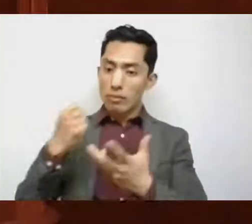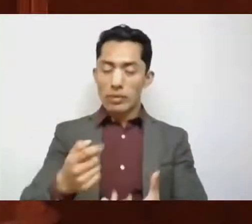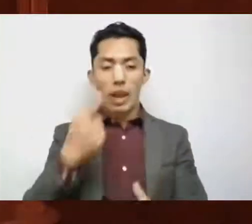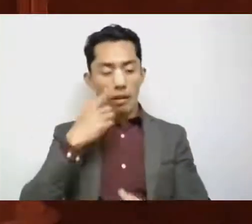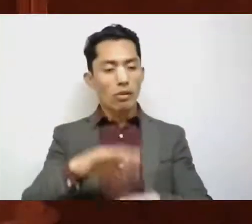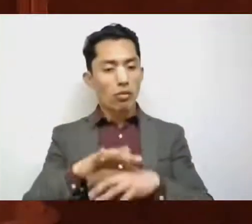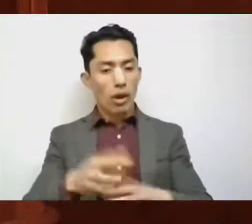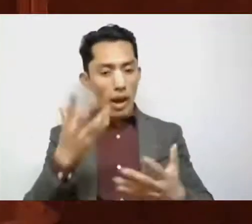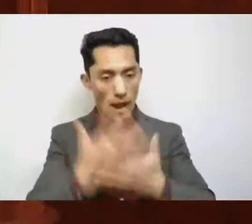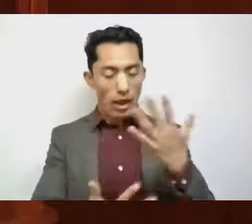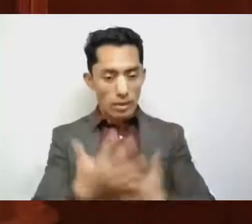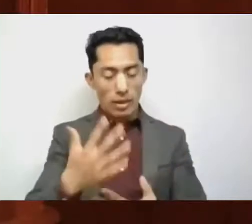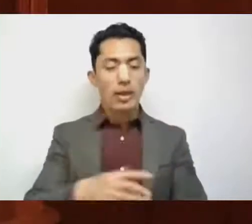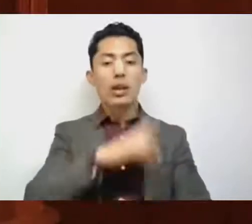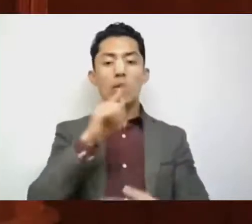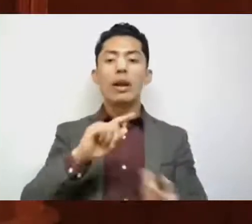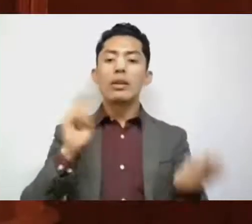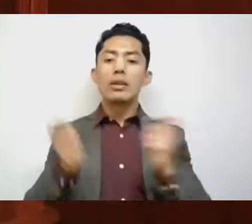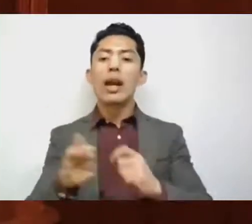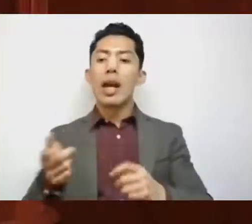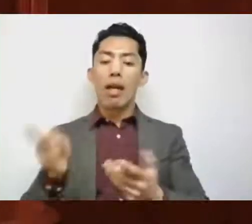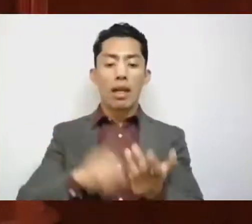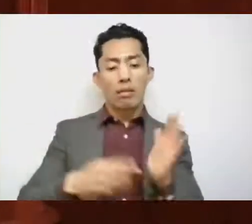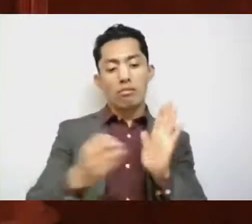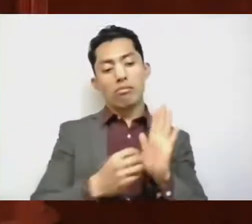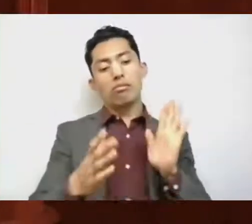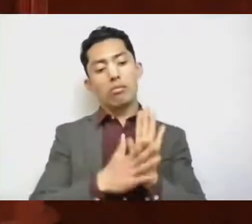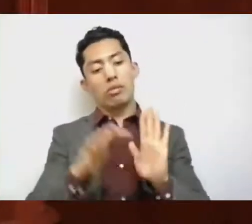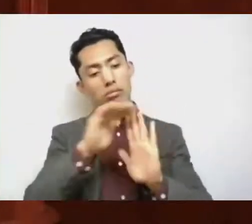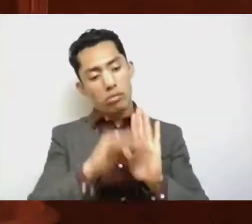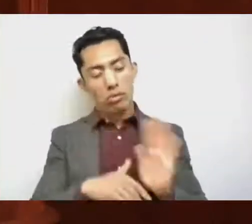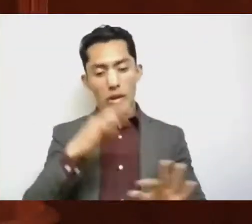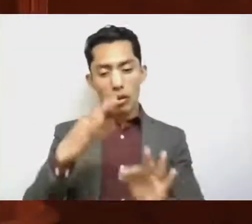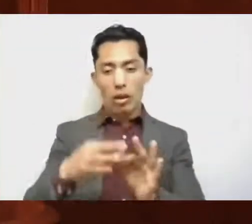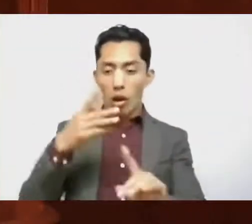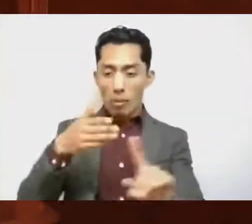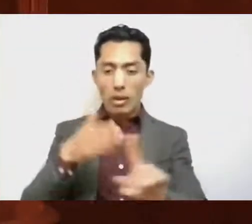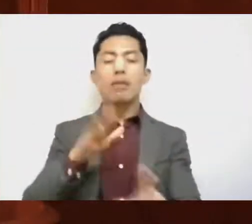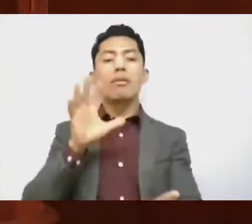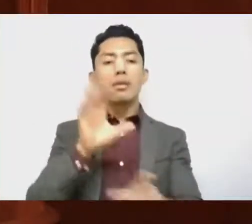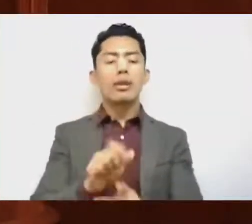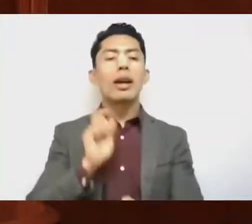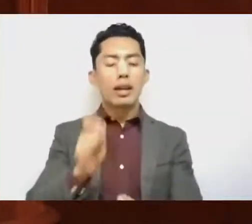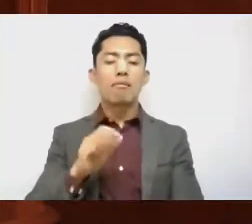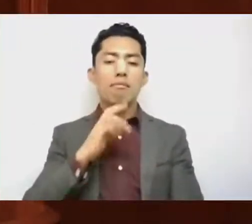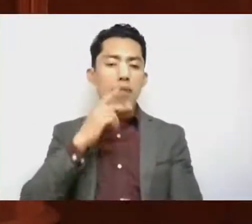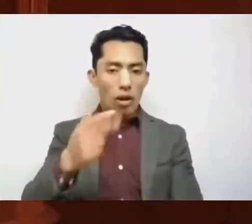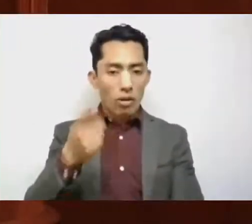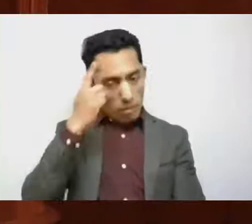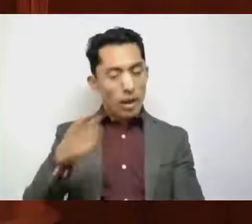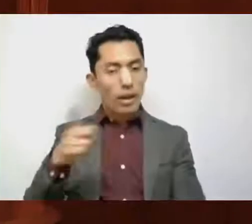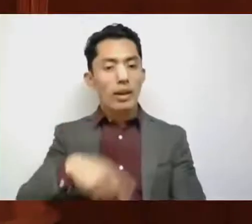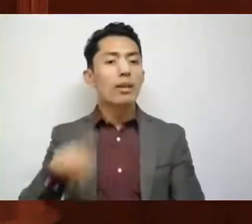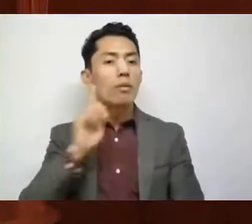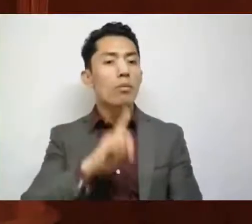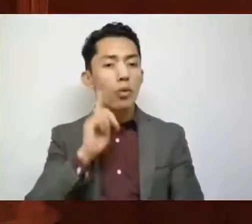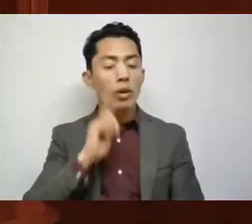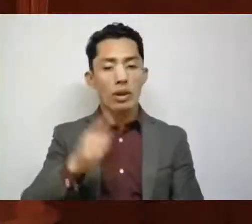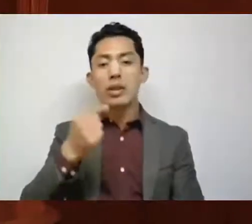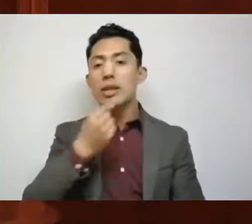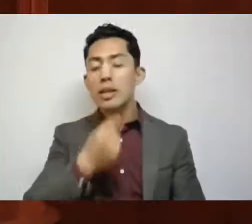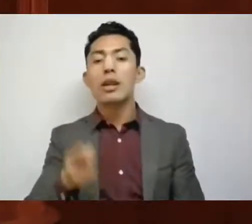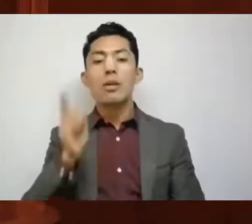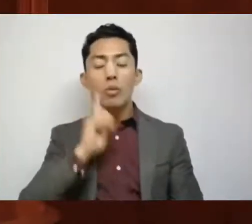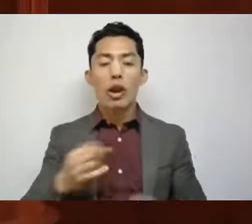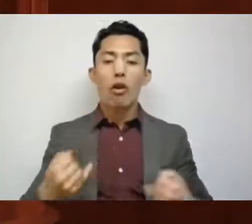y de la acción tiene que trascender a la política pública que cumple el objetivo de tener mejores condiciones para las mujeres, para las niñas y para los